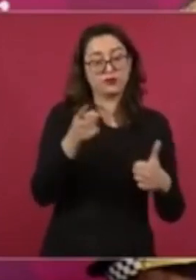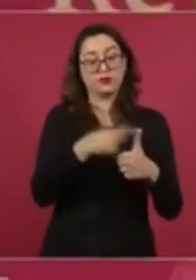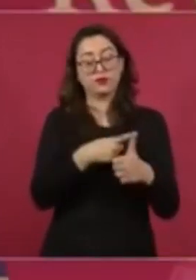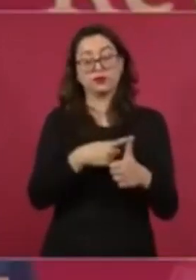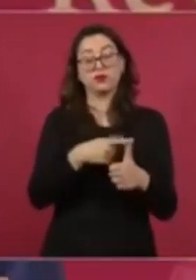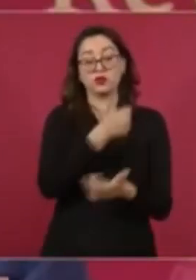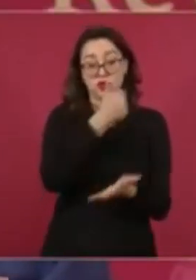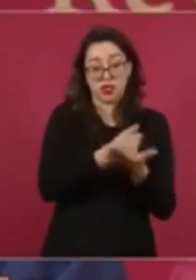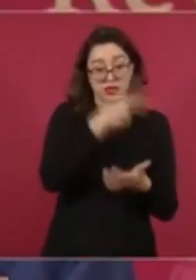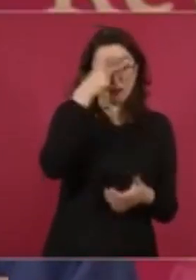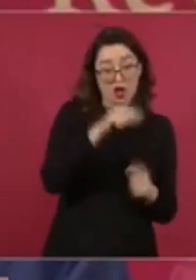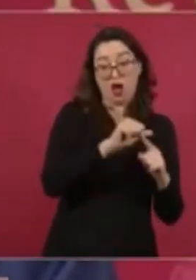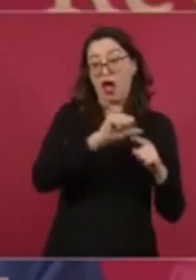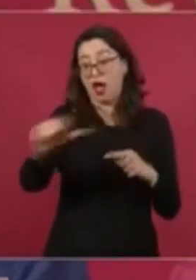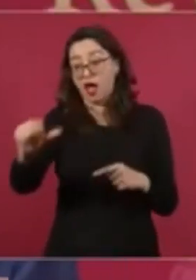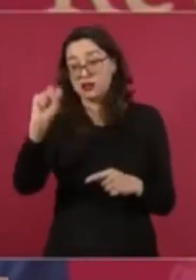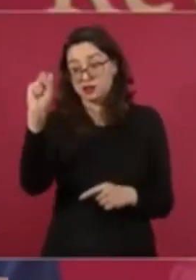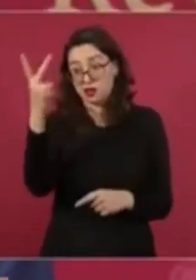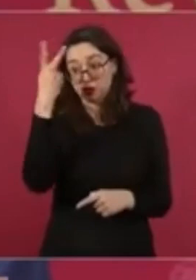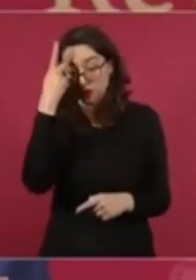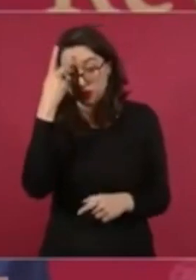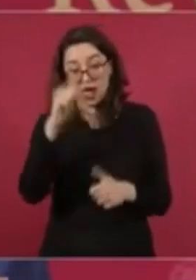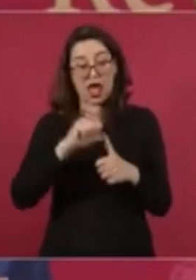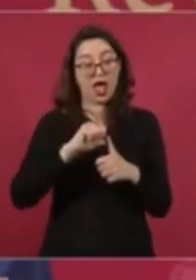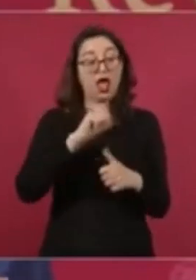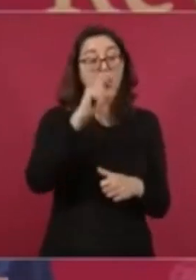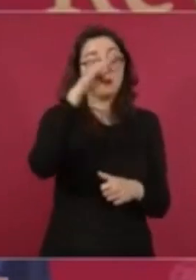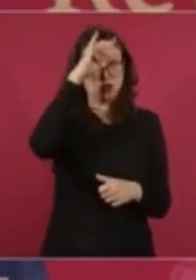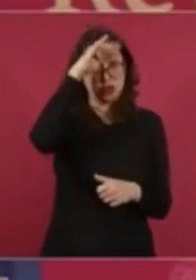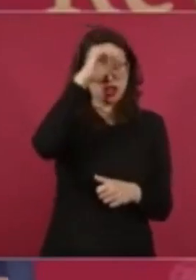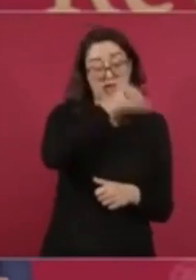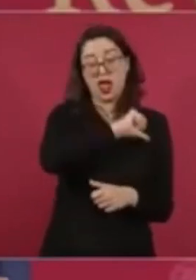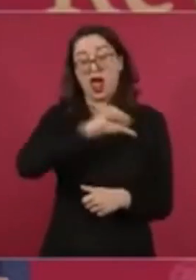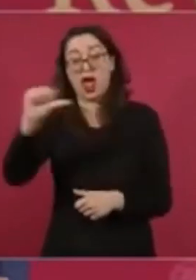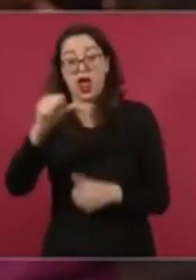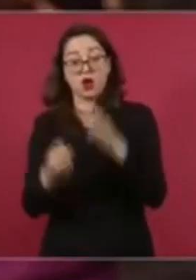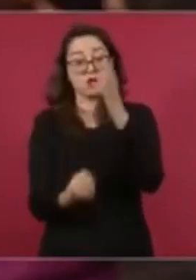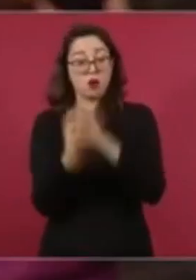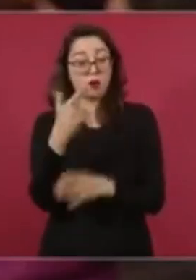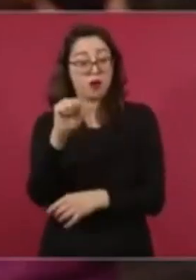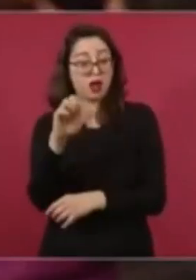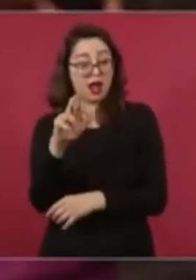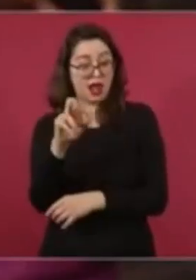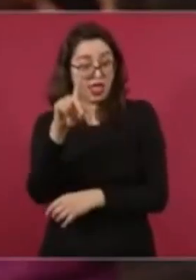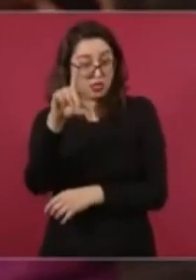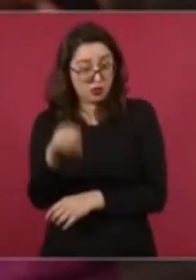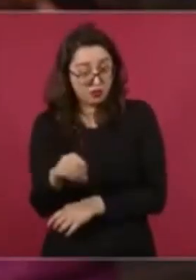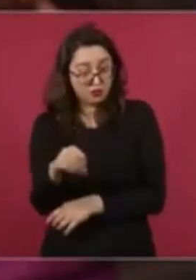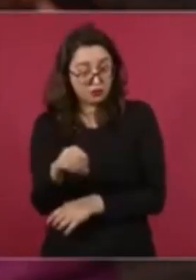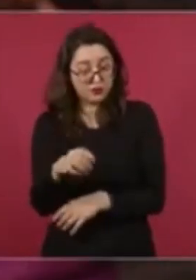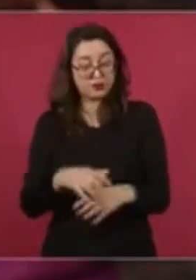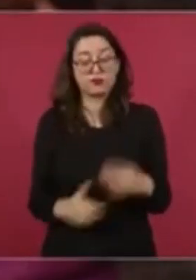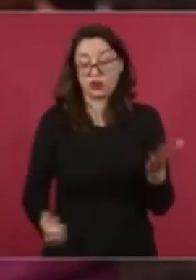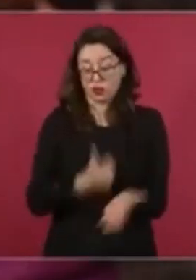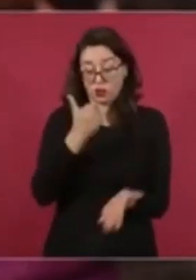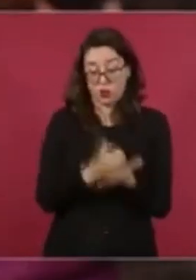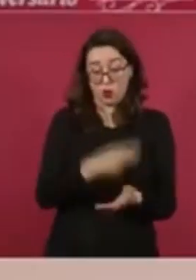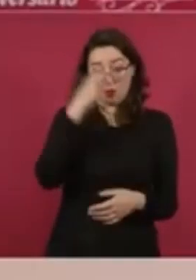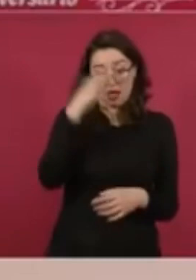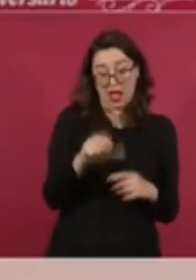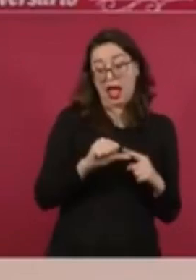Luis Potosí, Monterrey, Nuevo Laredo, México,